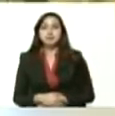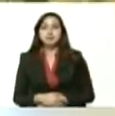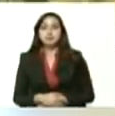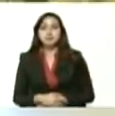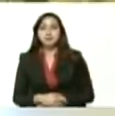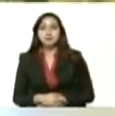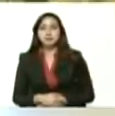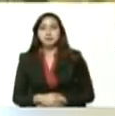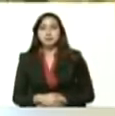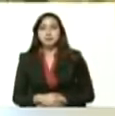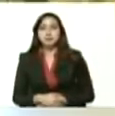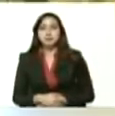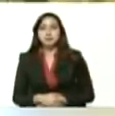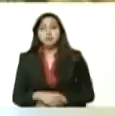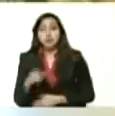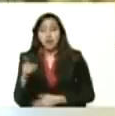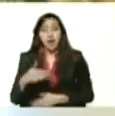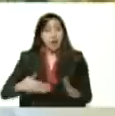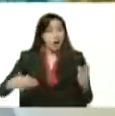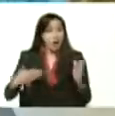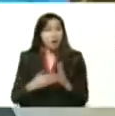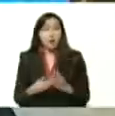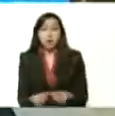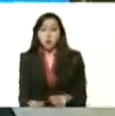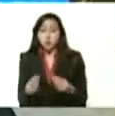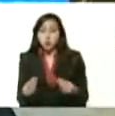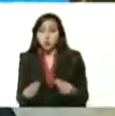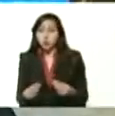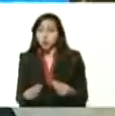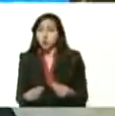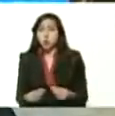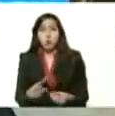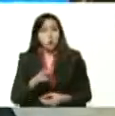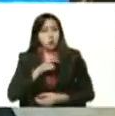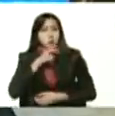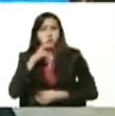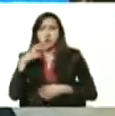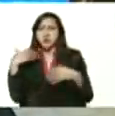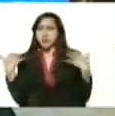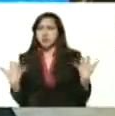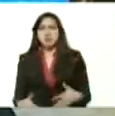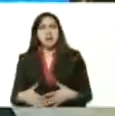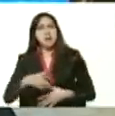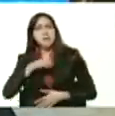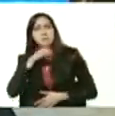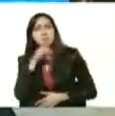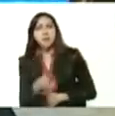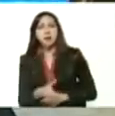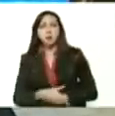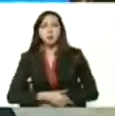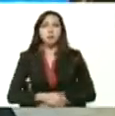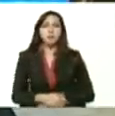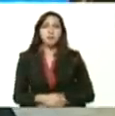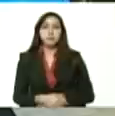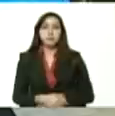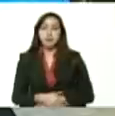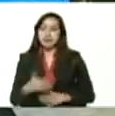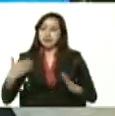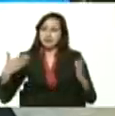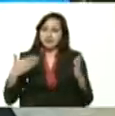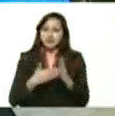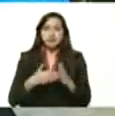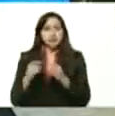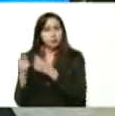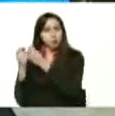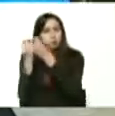Allí estuvo el ataque, lleno de crueldad, de perversidad, de maldad, para dañar la economía,